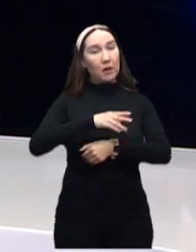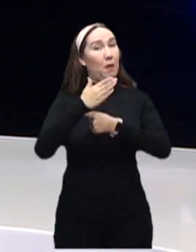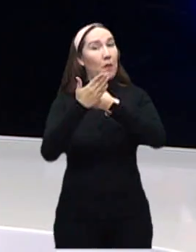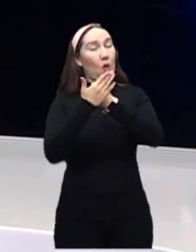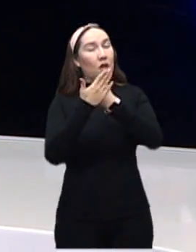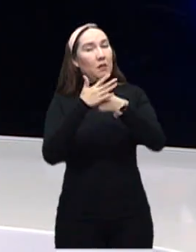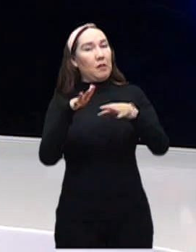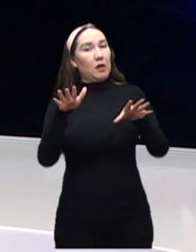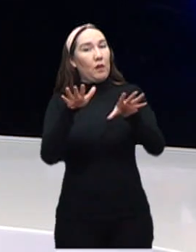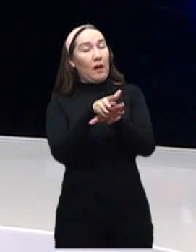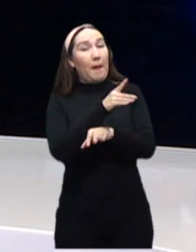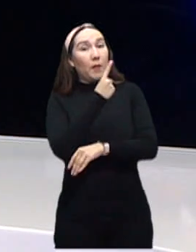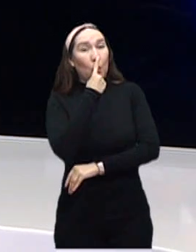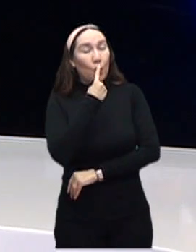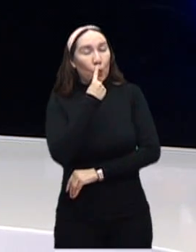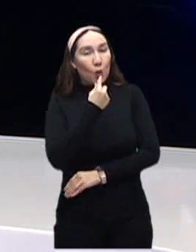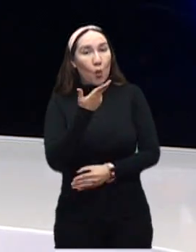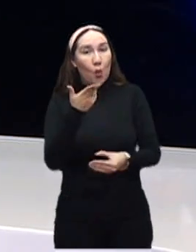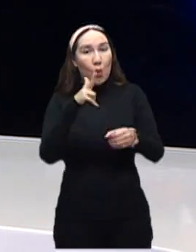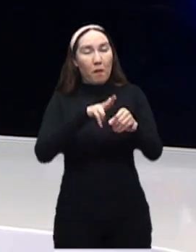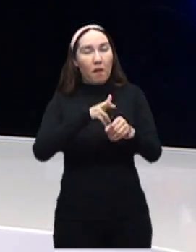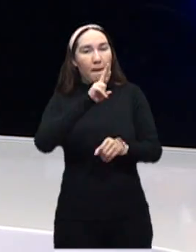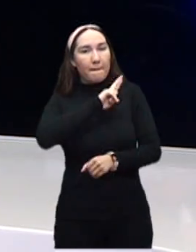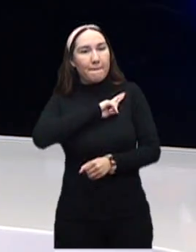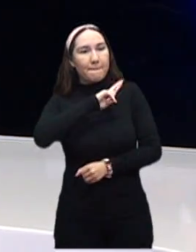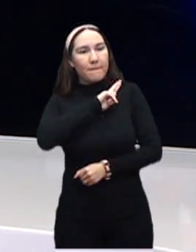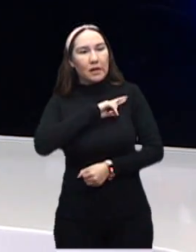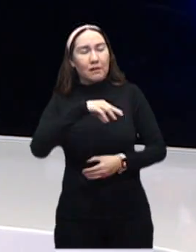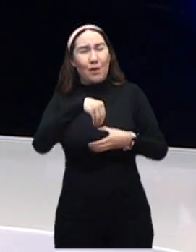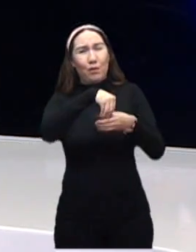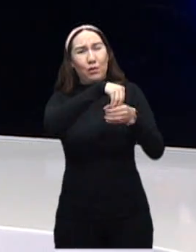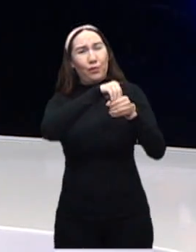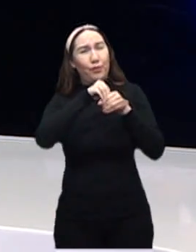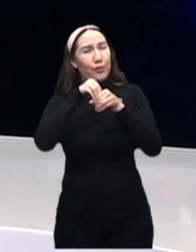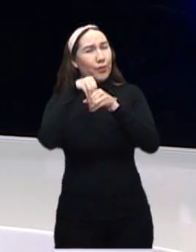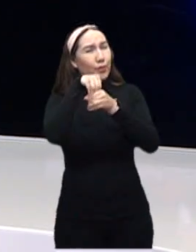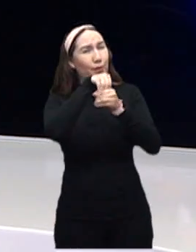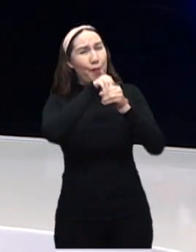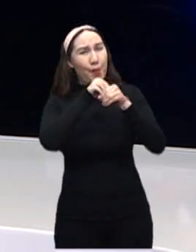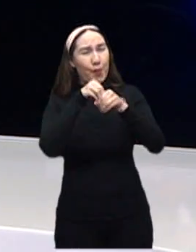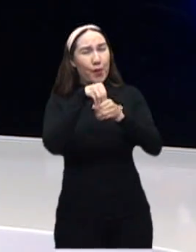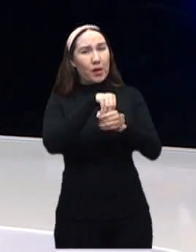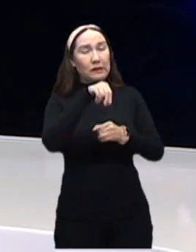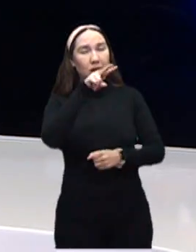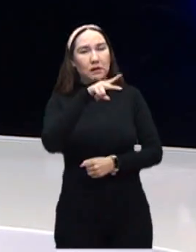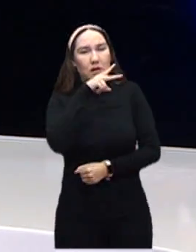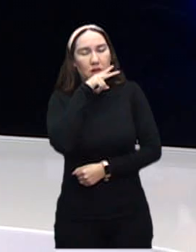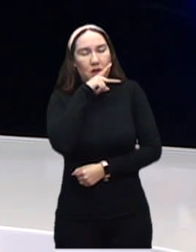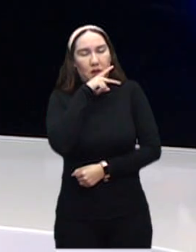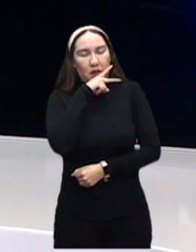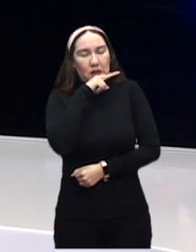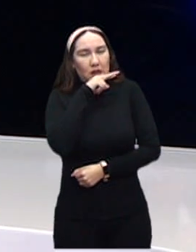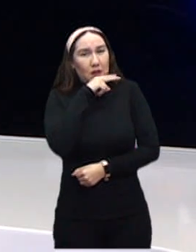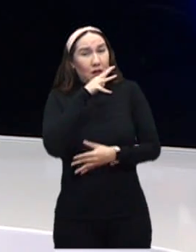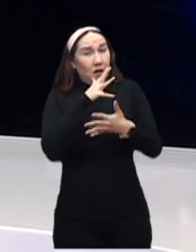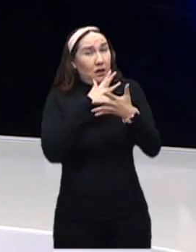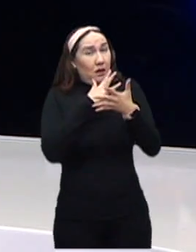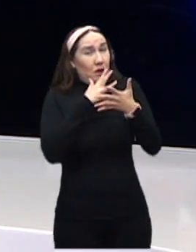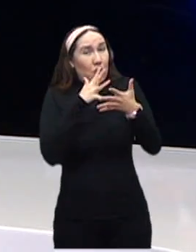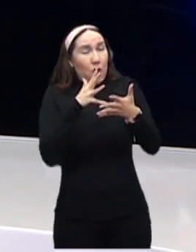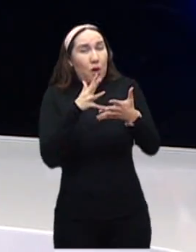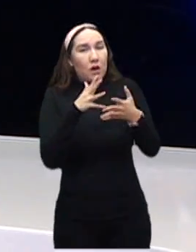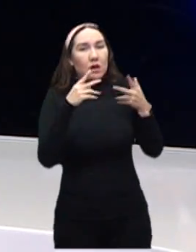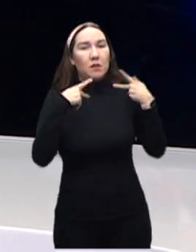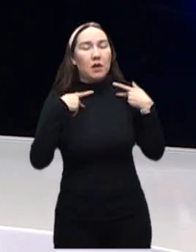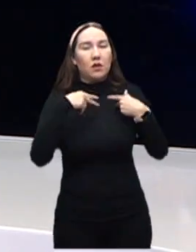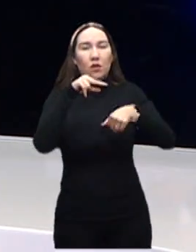rojo. Las hospitalizaciones privadas están a tope y la preocupación es muy fuerte. Y personal de